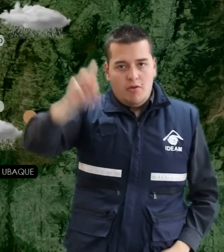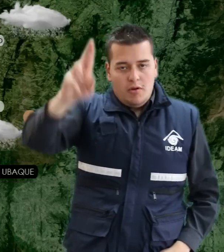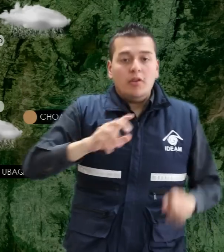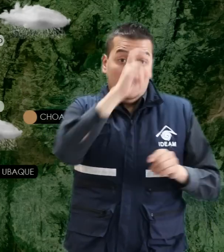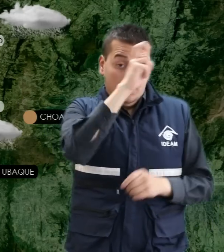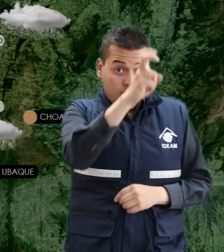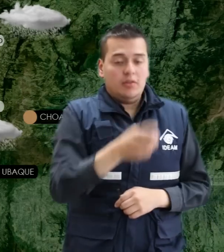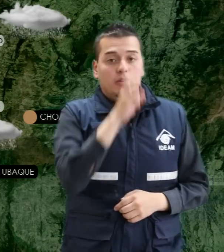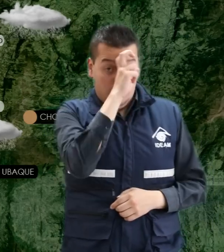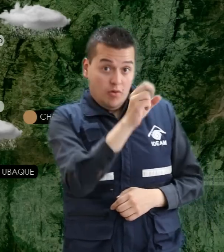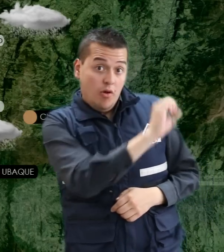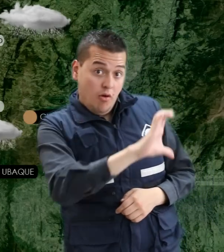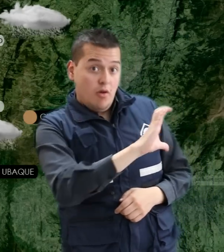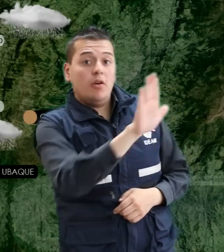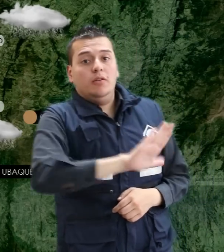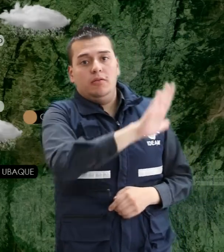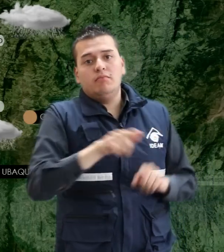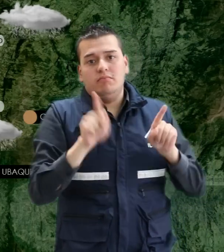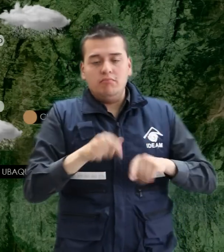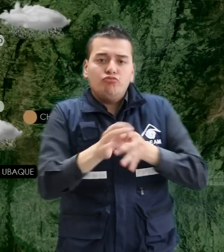norte y noroccidente de la ciudad y la sabana.